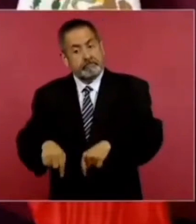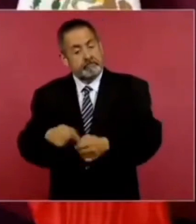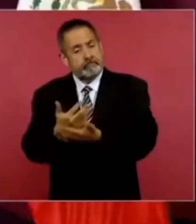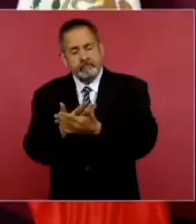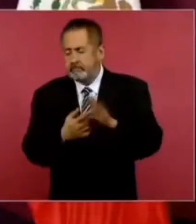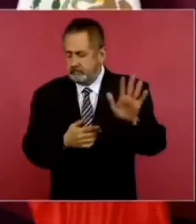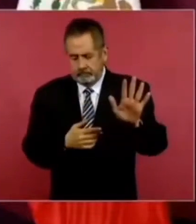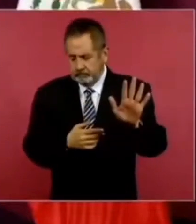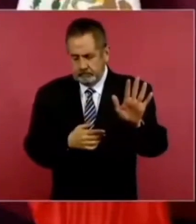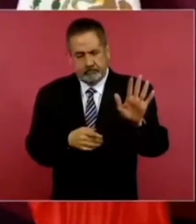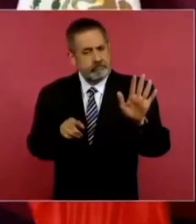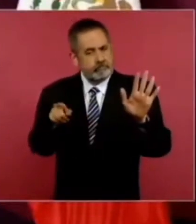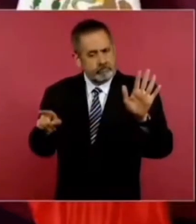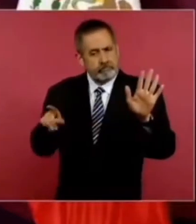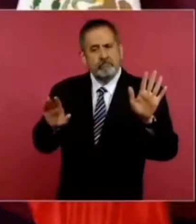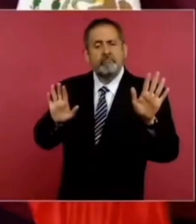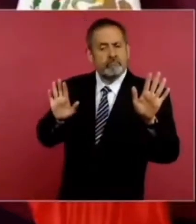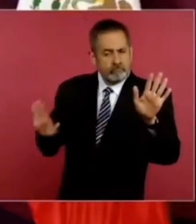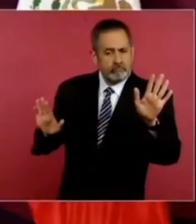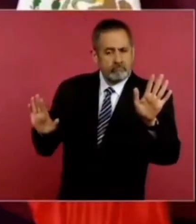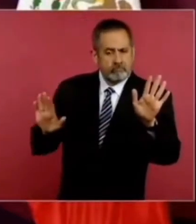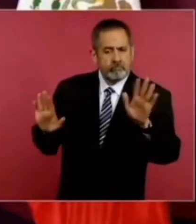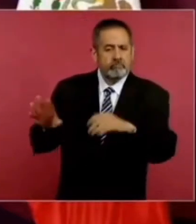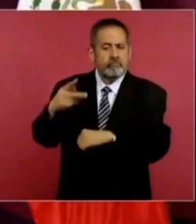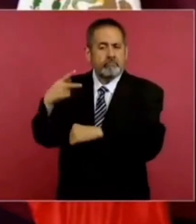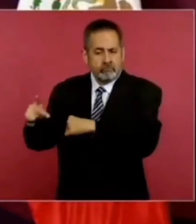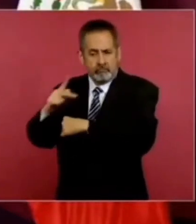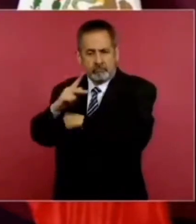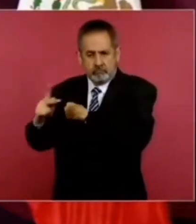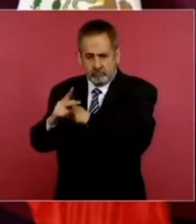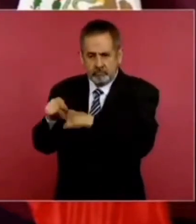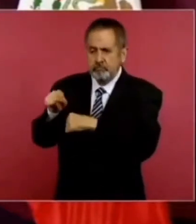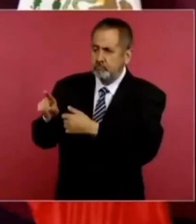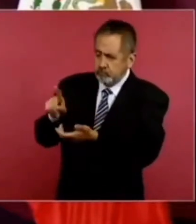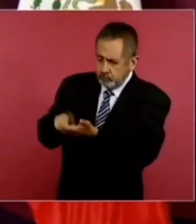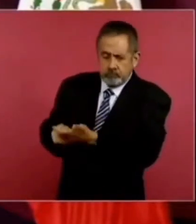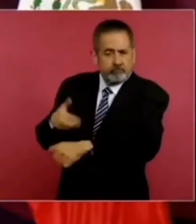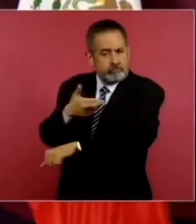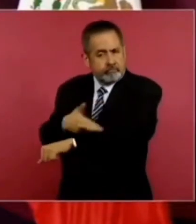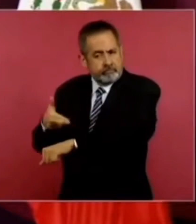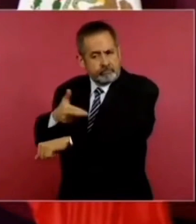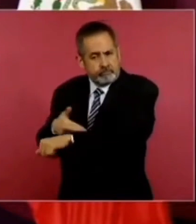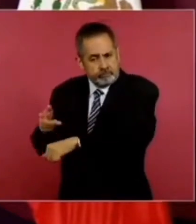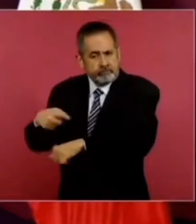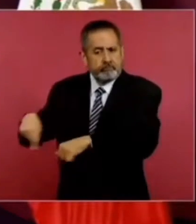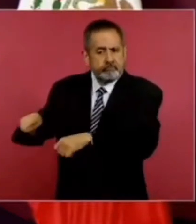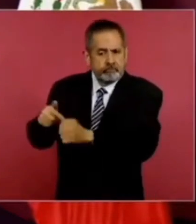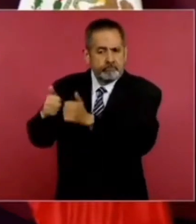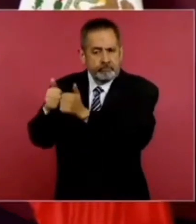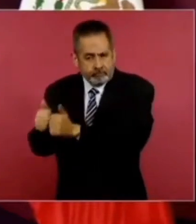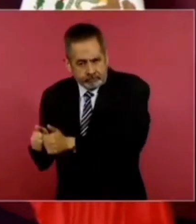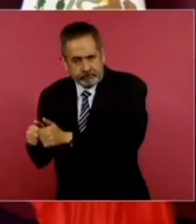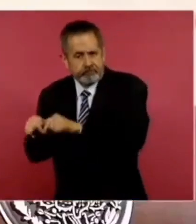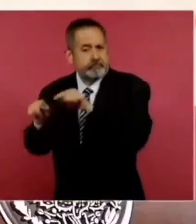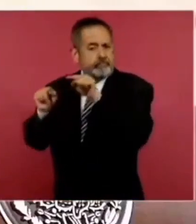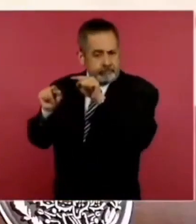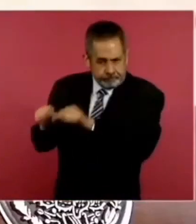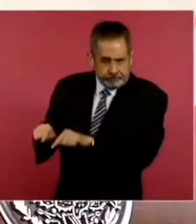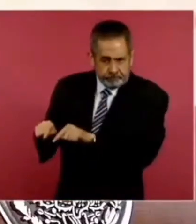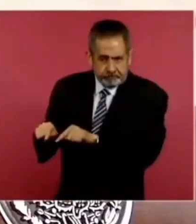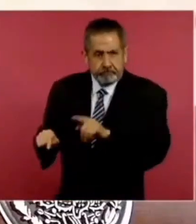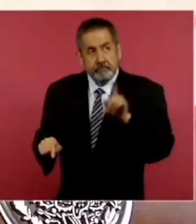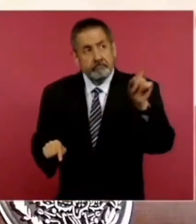queremos que sea en donde se origina la migración, de donde son